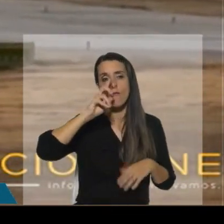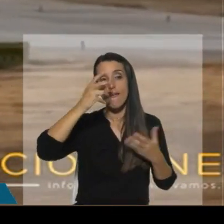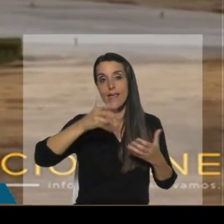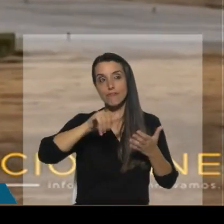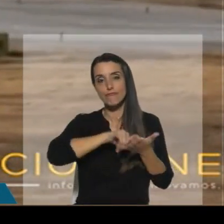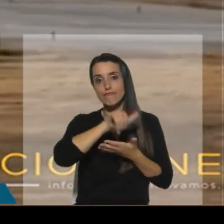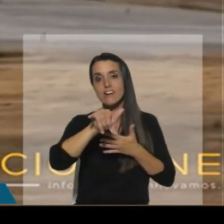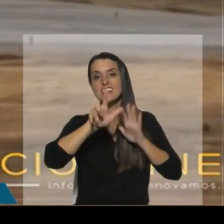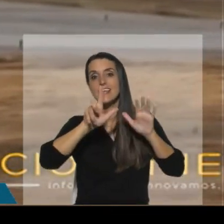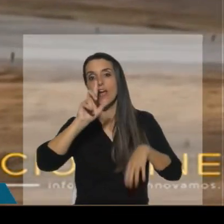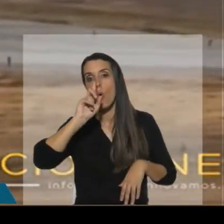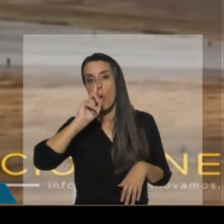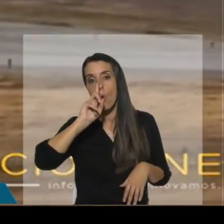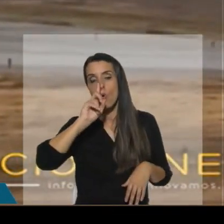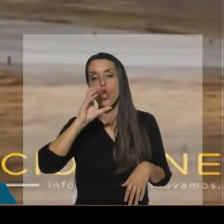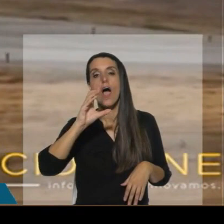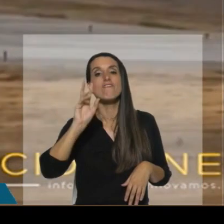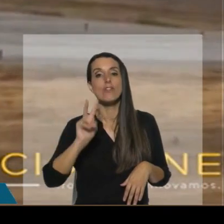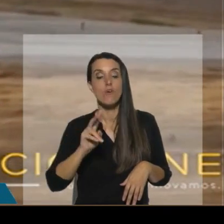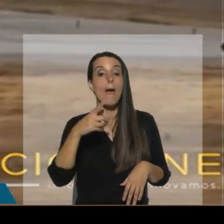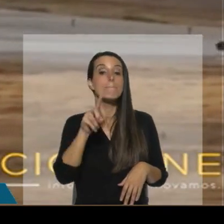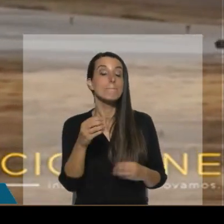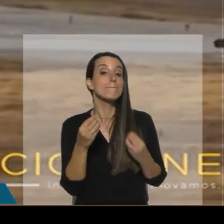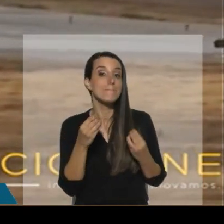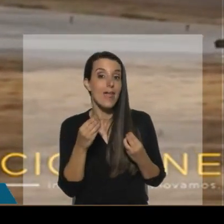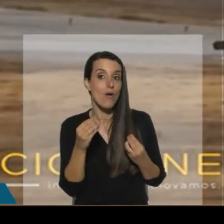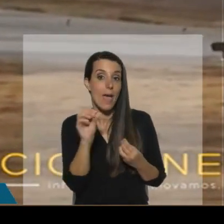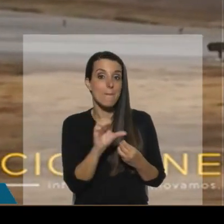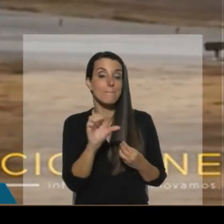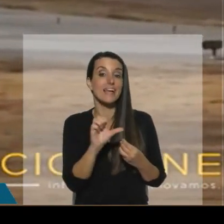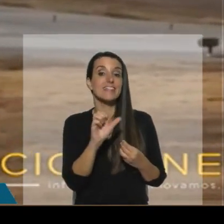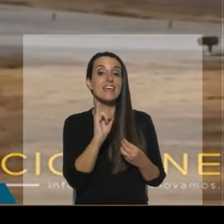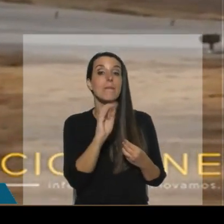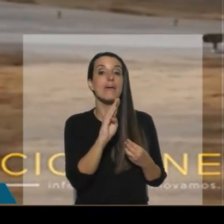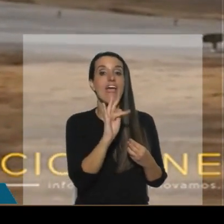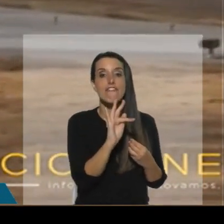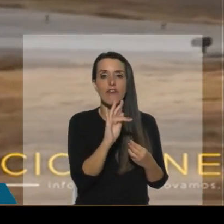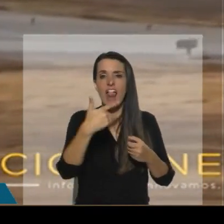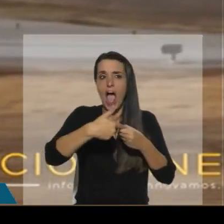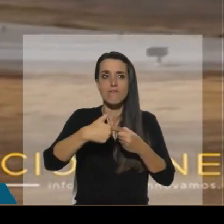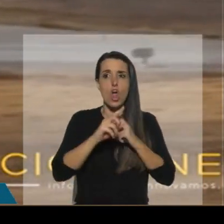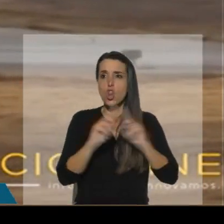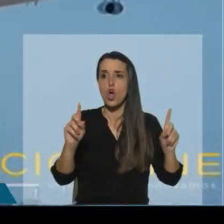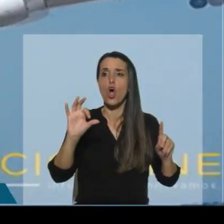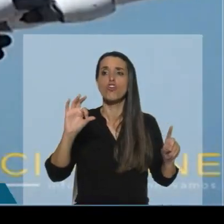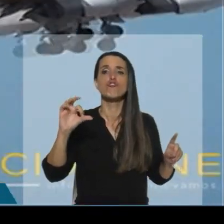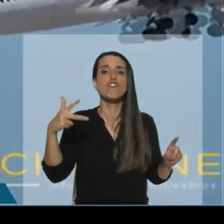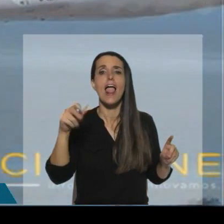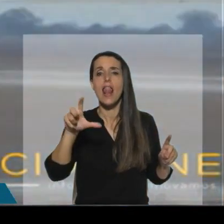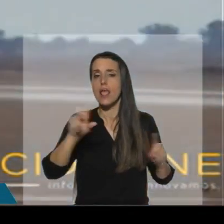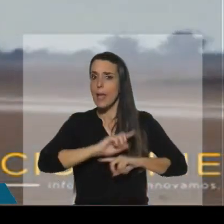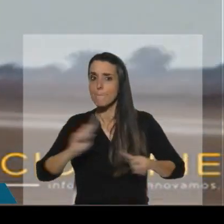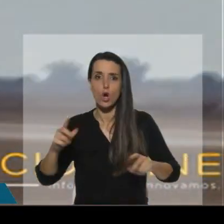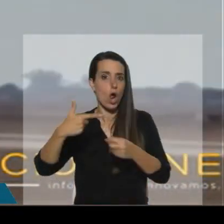irse el 7 de junio a Caracas. Sin embargo, las empresas YPF y Shell se negaron a cargar combustible al avión, por lo que los